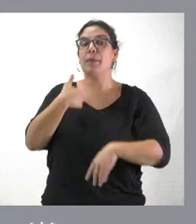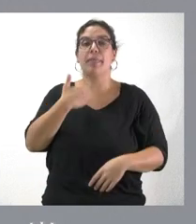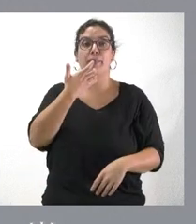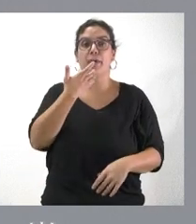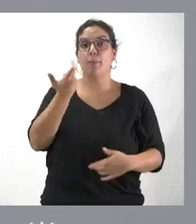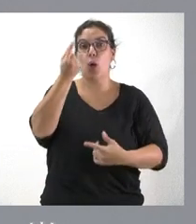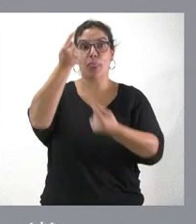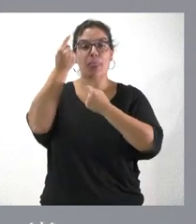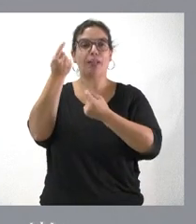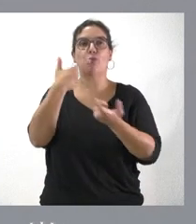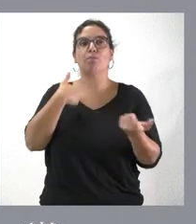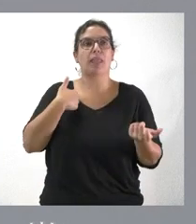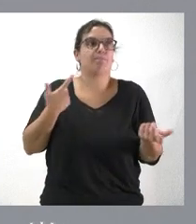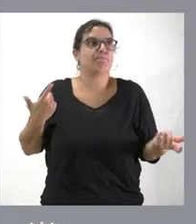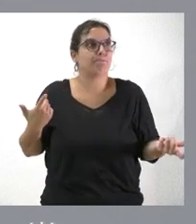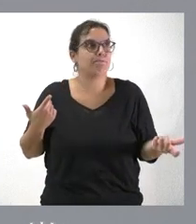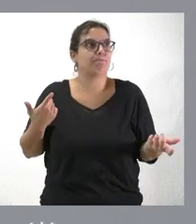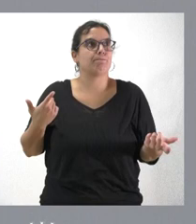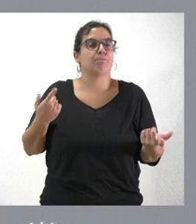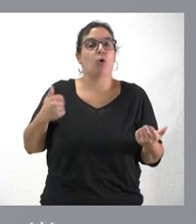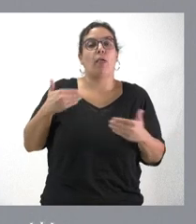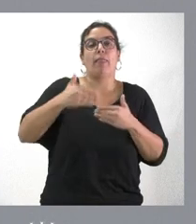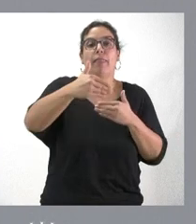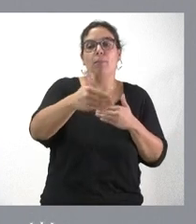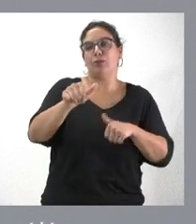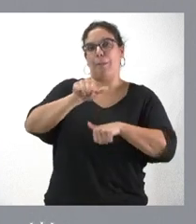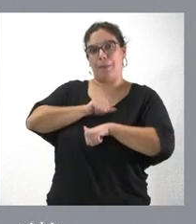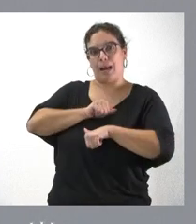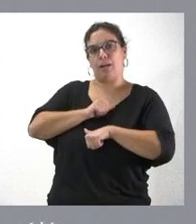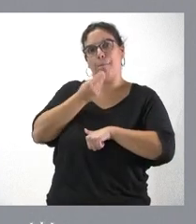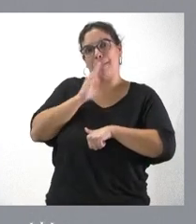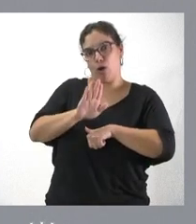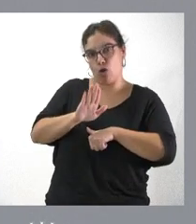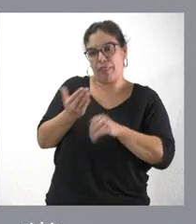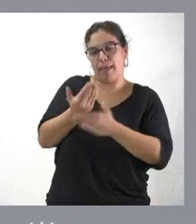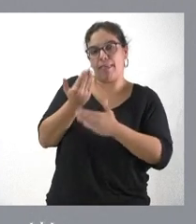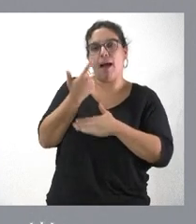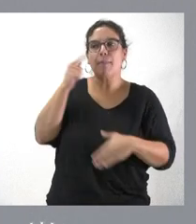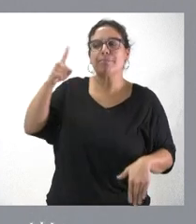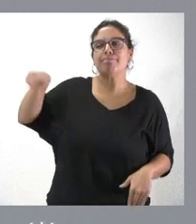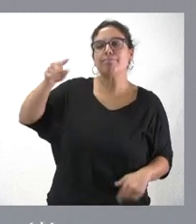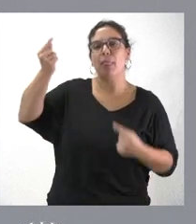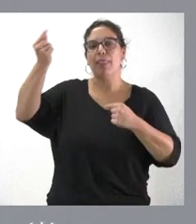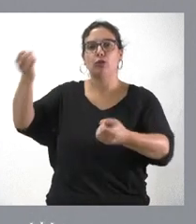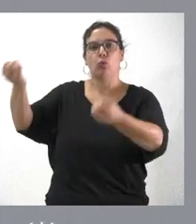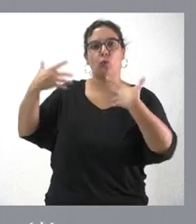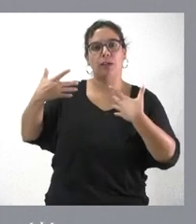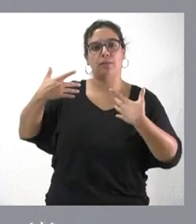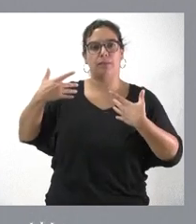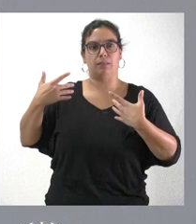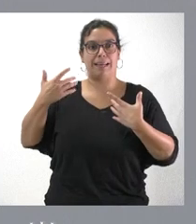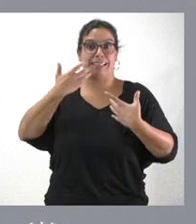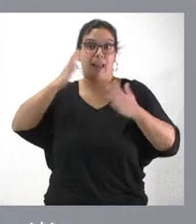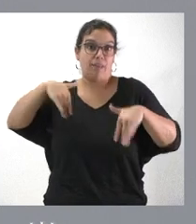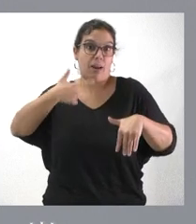de que el dato se ofrezca un poco más de tiempo, pues a lo mejor conviene esperar algunos días más a conocer el dato real si es que este